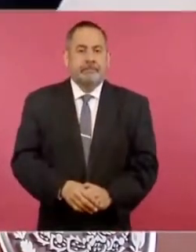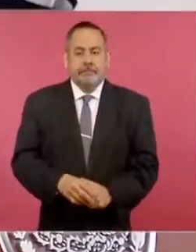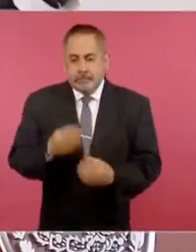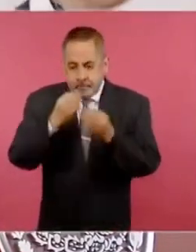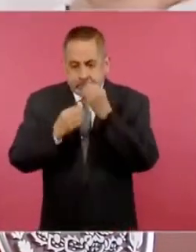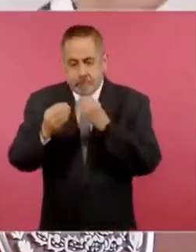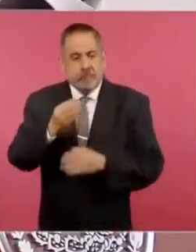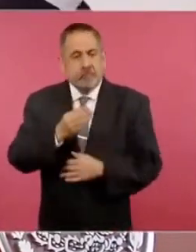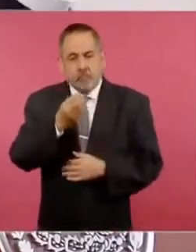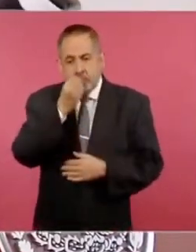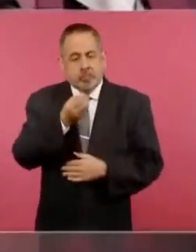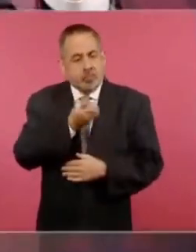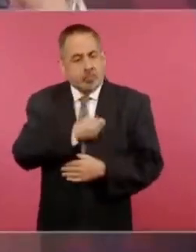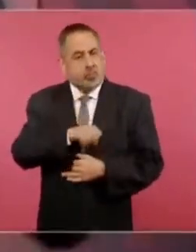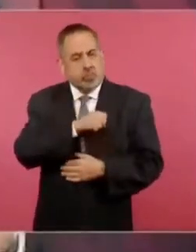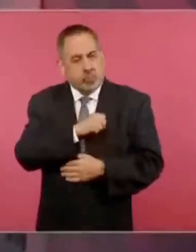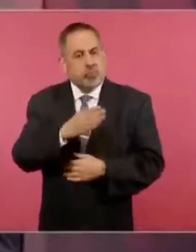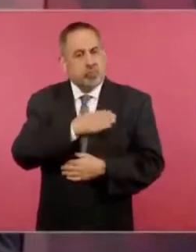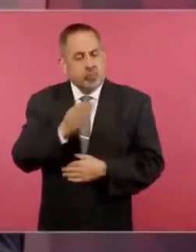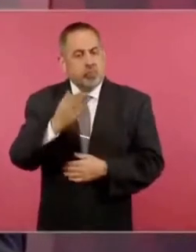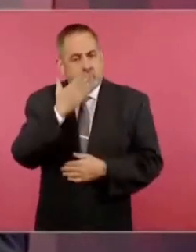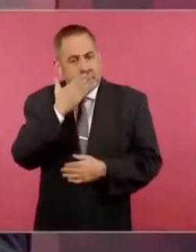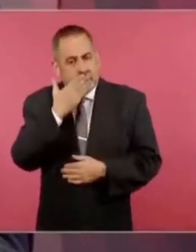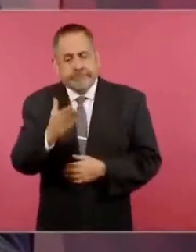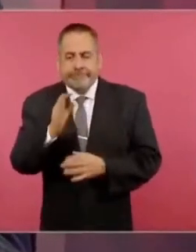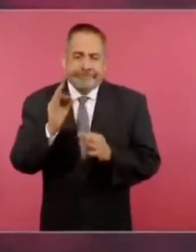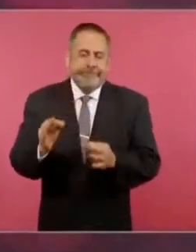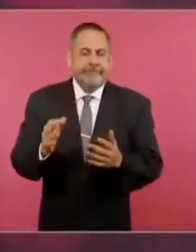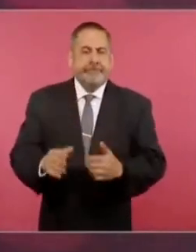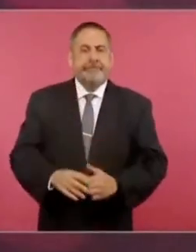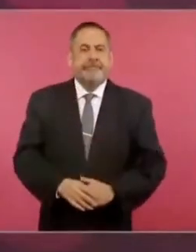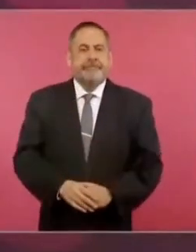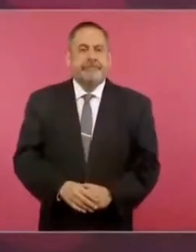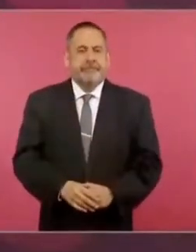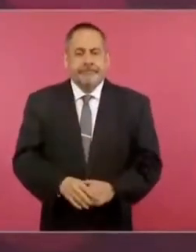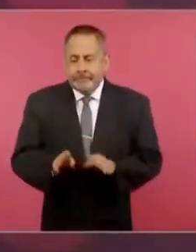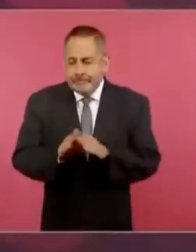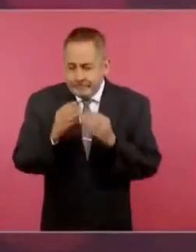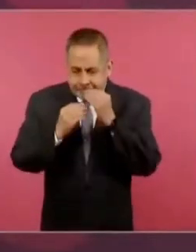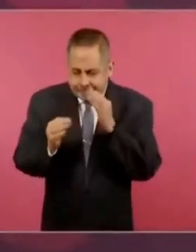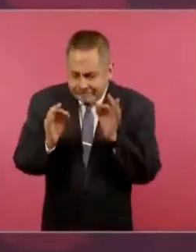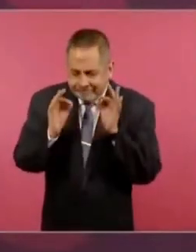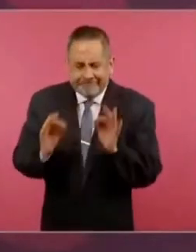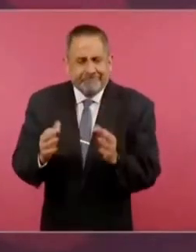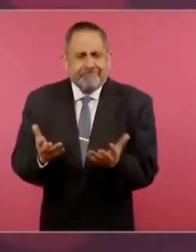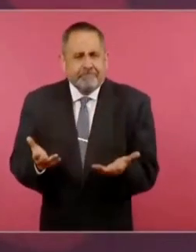alimentos, ¿cómo alimentarnos bien?, fíjense,